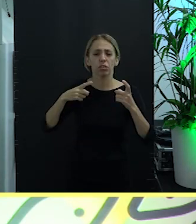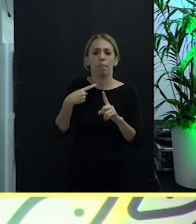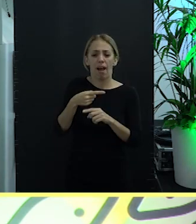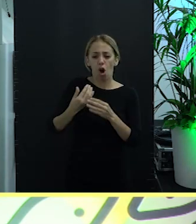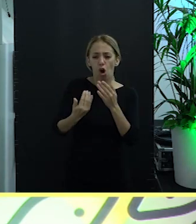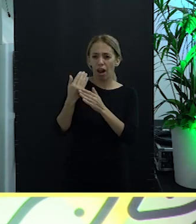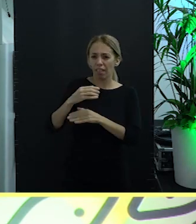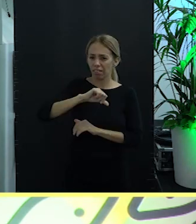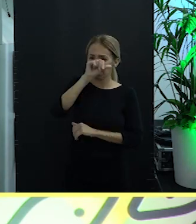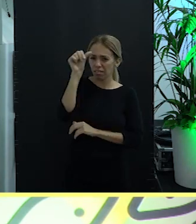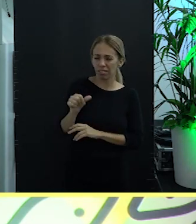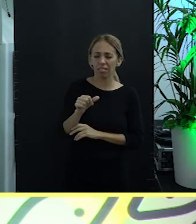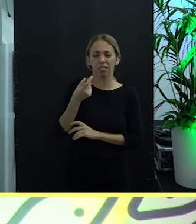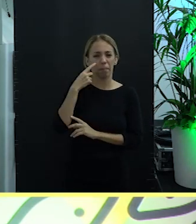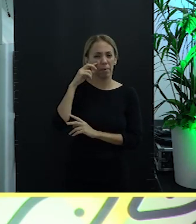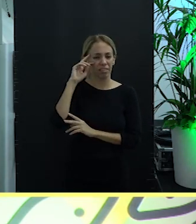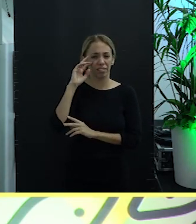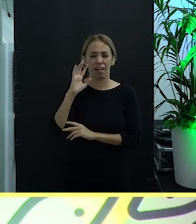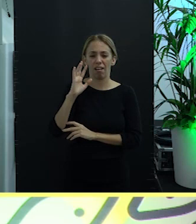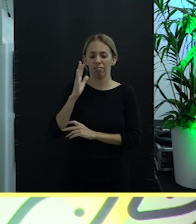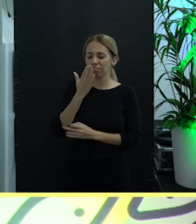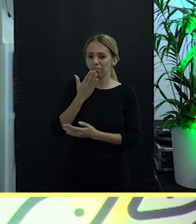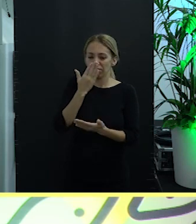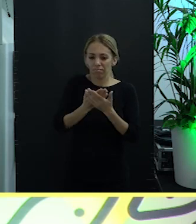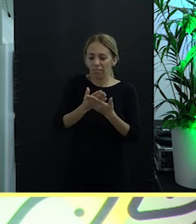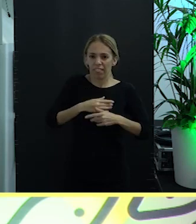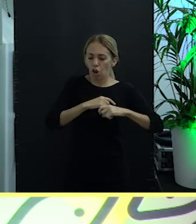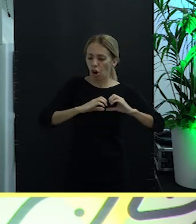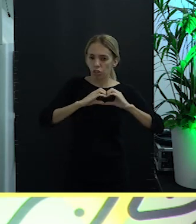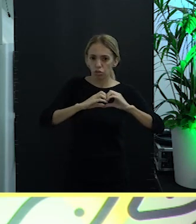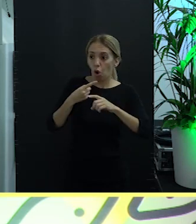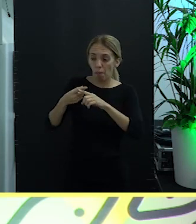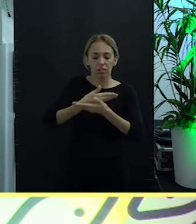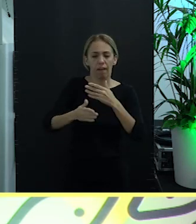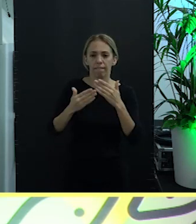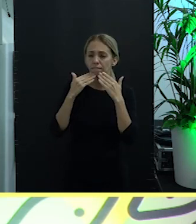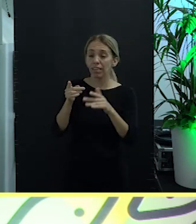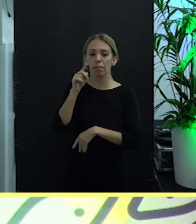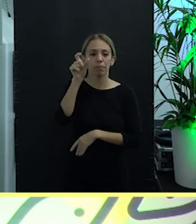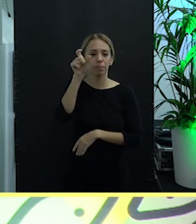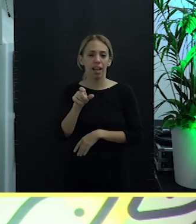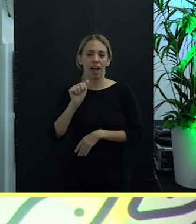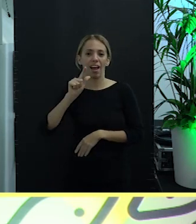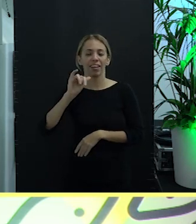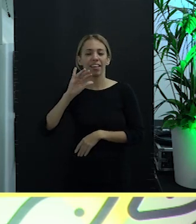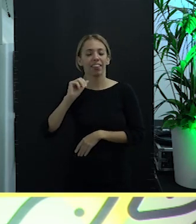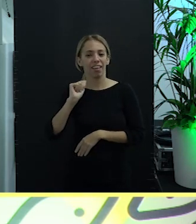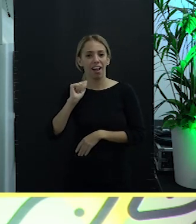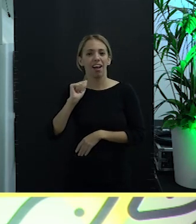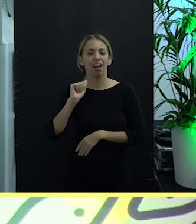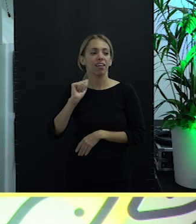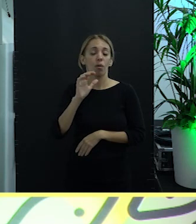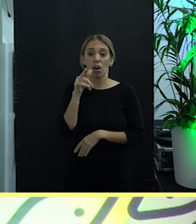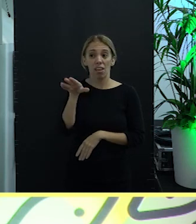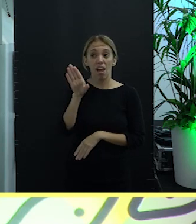experiencias tan en el corazón. Y también agradecerle a Alicia Gómez ahora su intervención